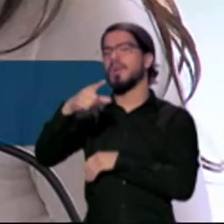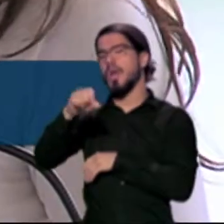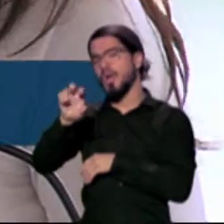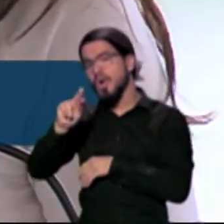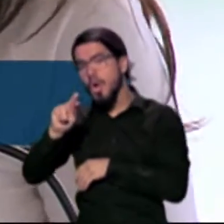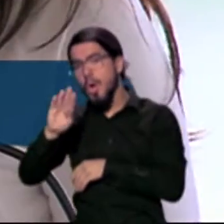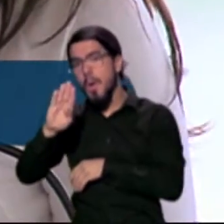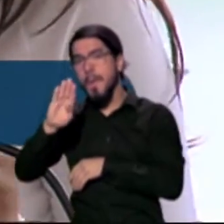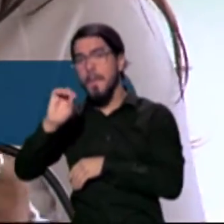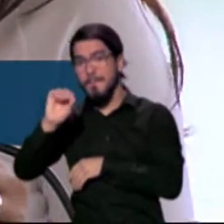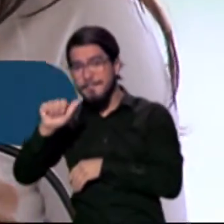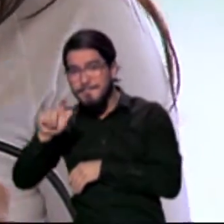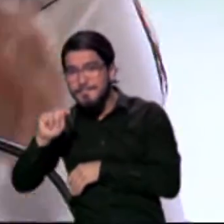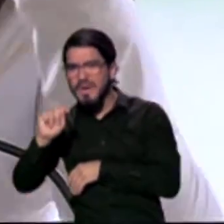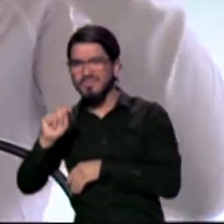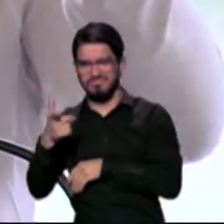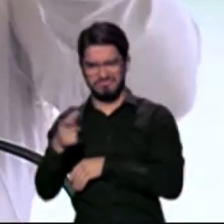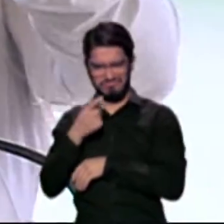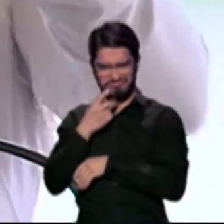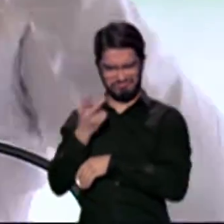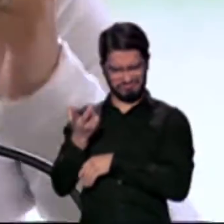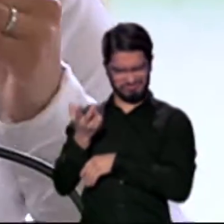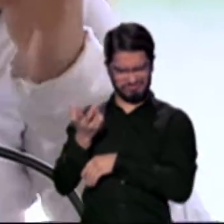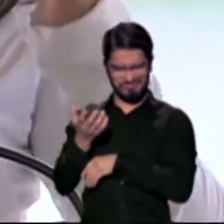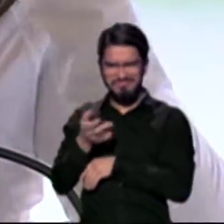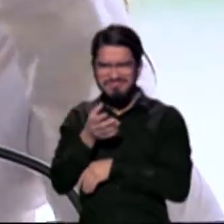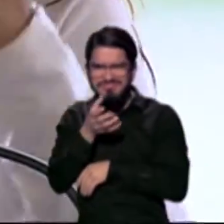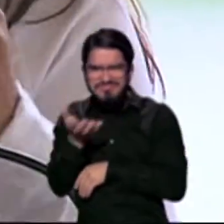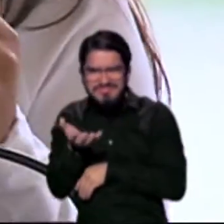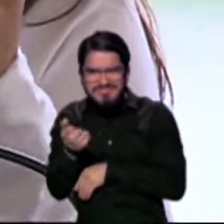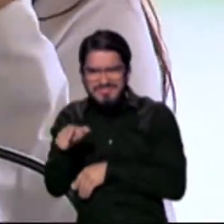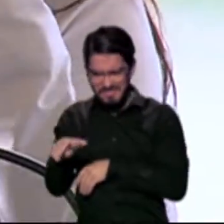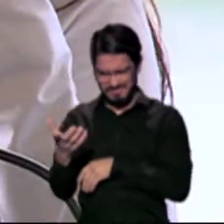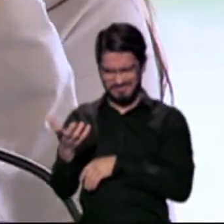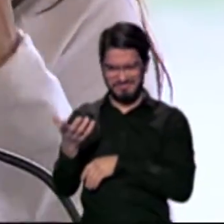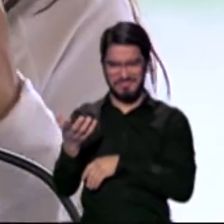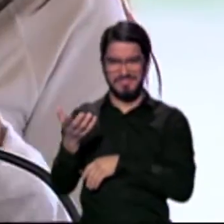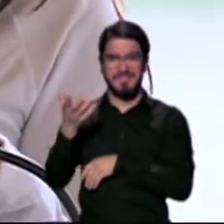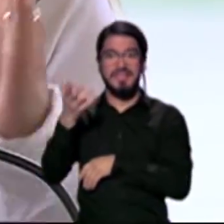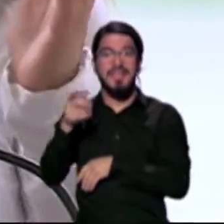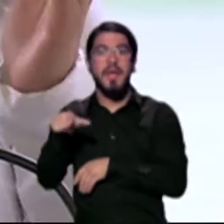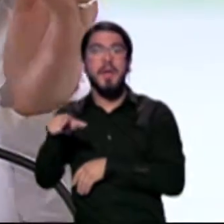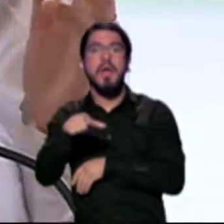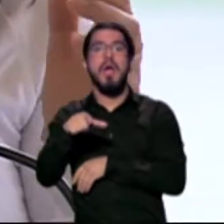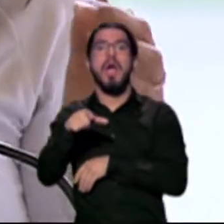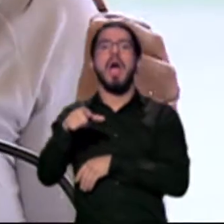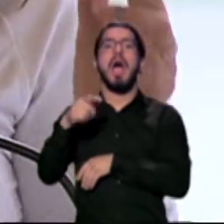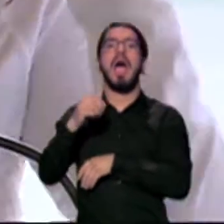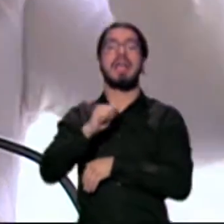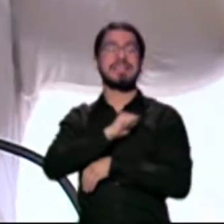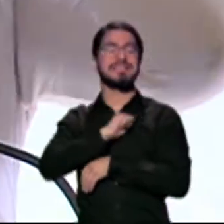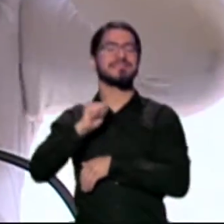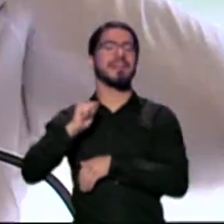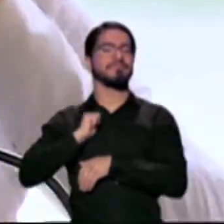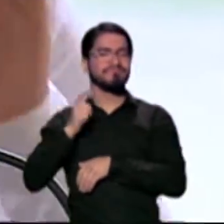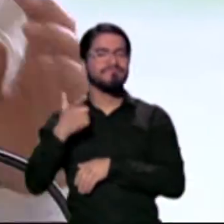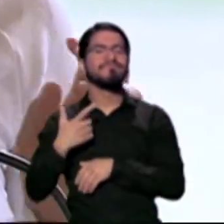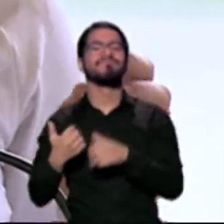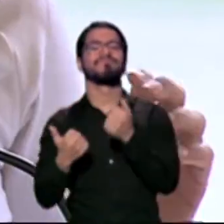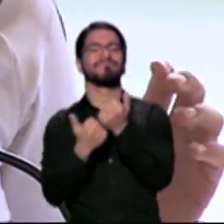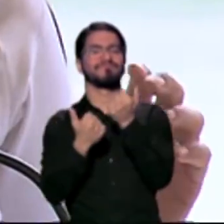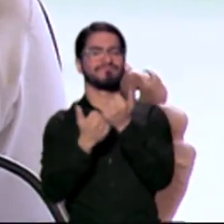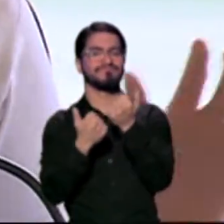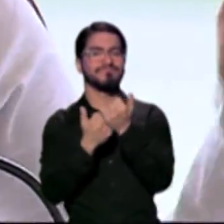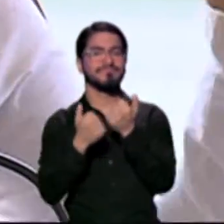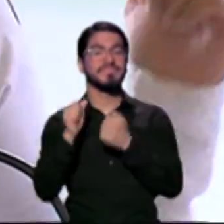Dragon Boat ¿Qué es eso? Mayita, su municipio, su equipo de trabajo nos abrió las puertas 5